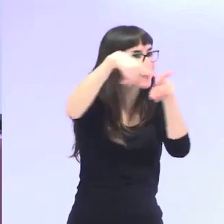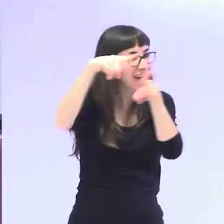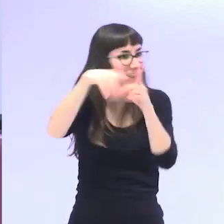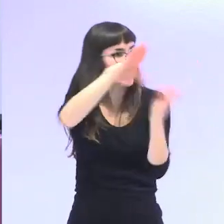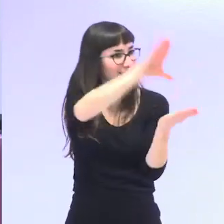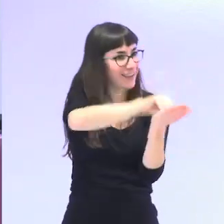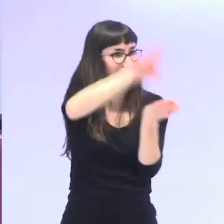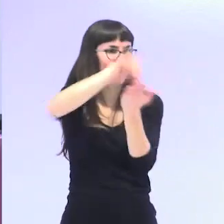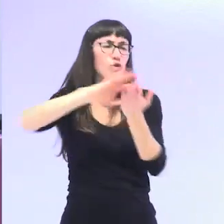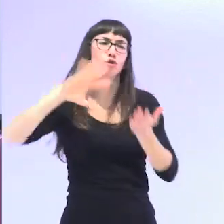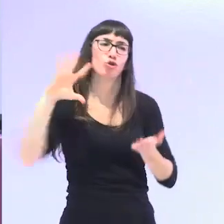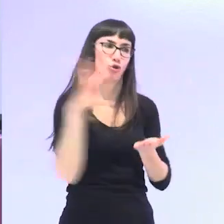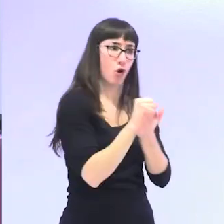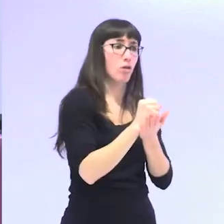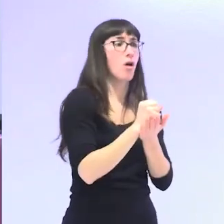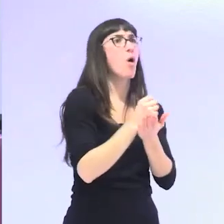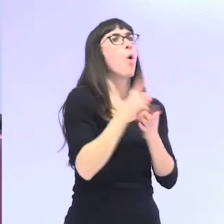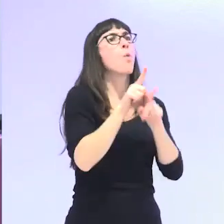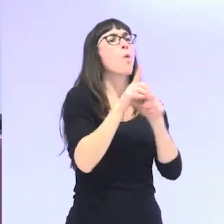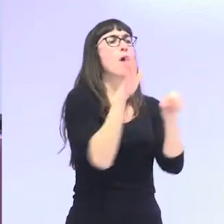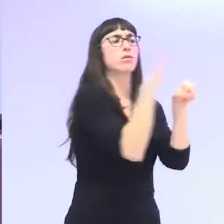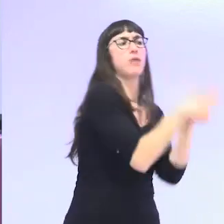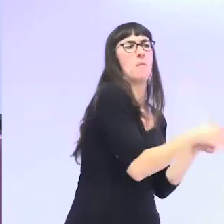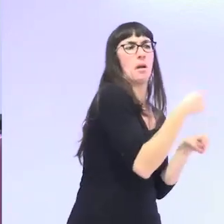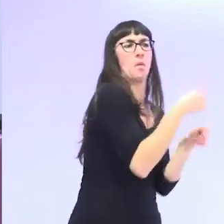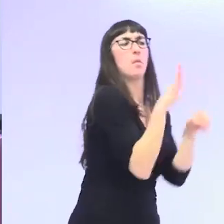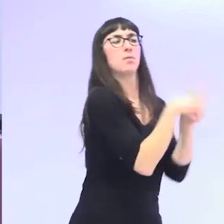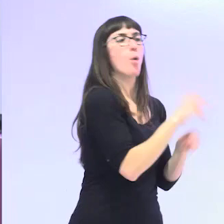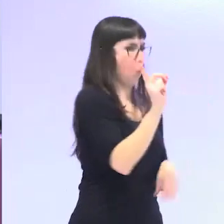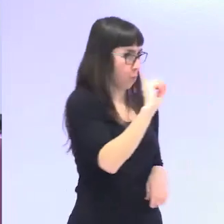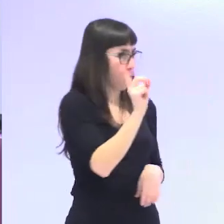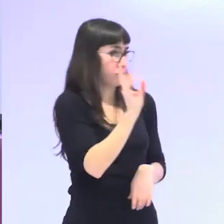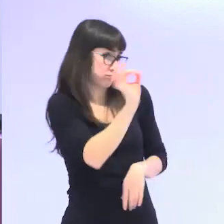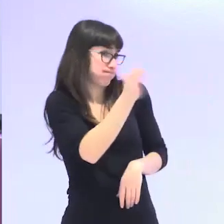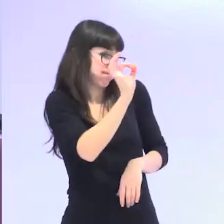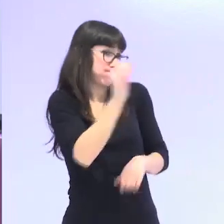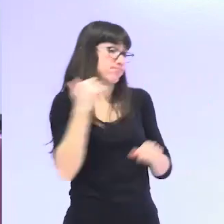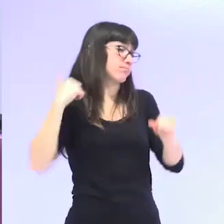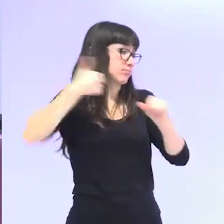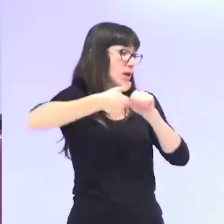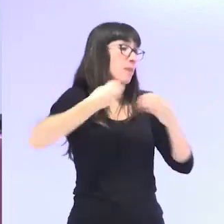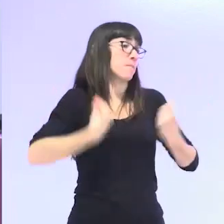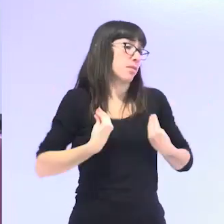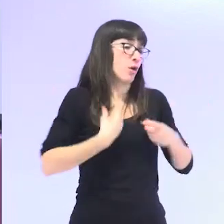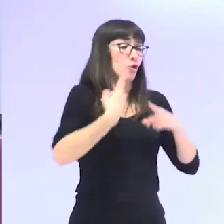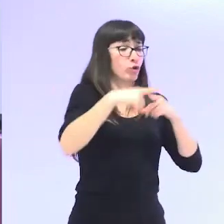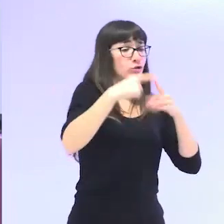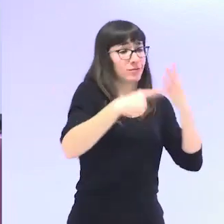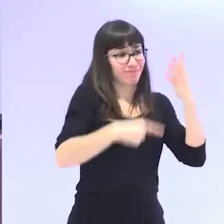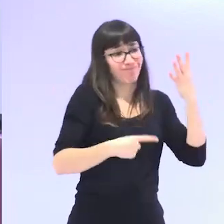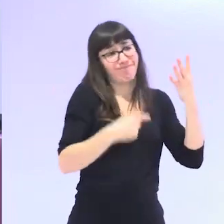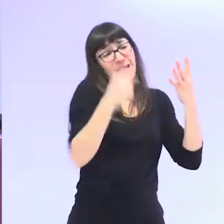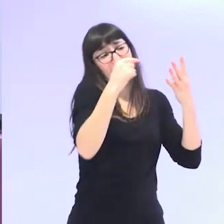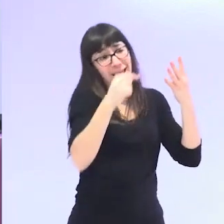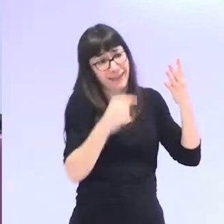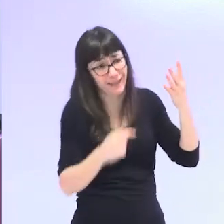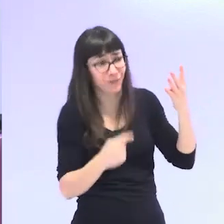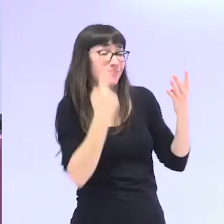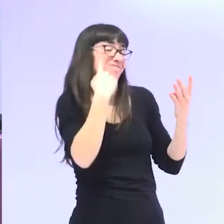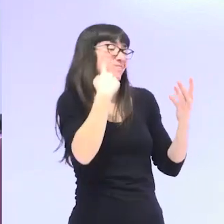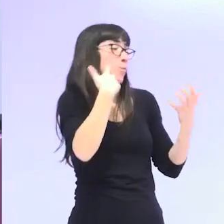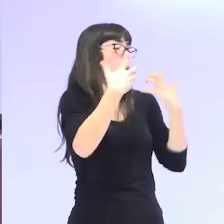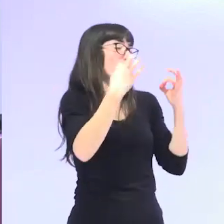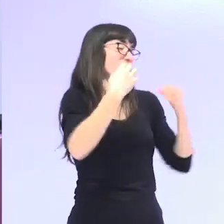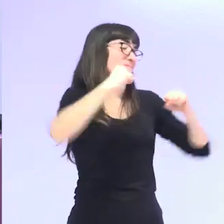negar las dificultades que las mujeres acumulan a lo largo de toda su vida, a lo largo del curso vital y que se ve en la vejez,